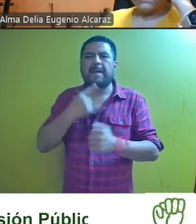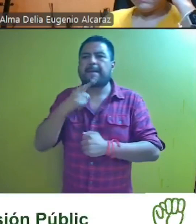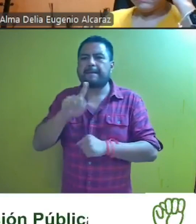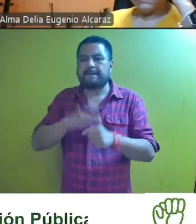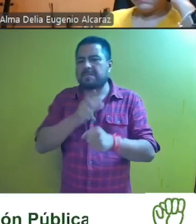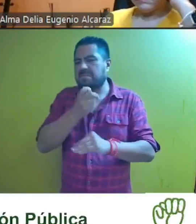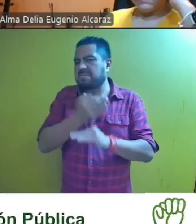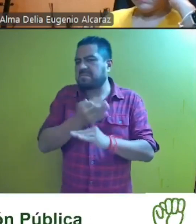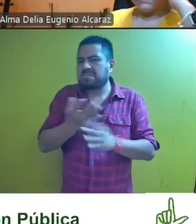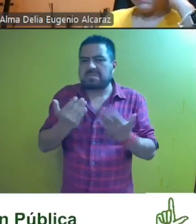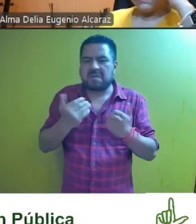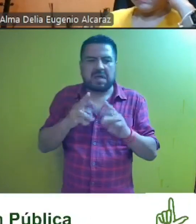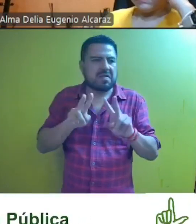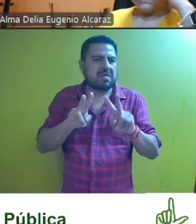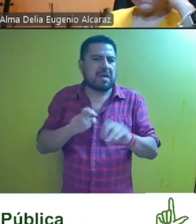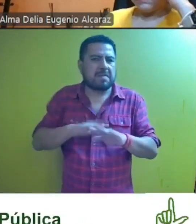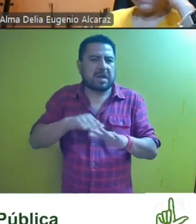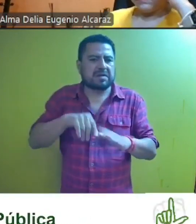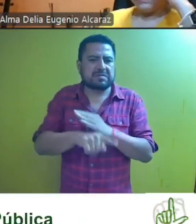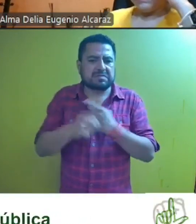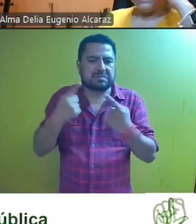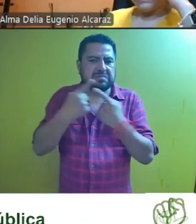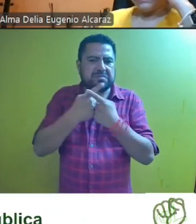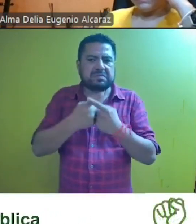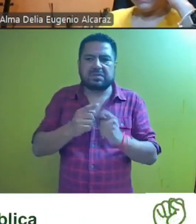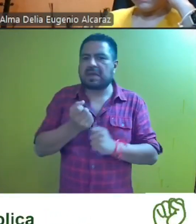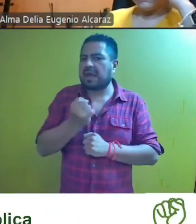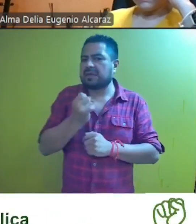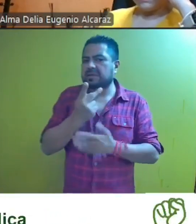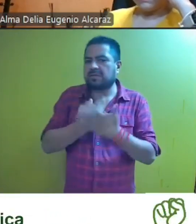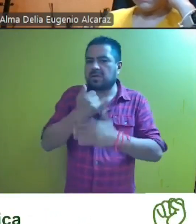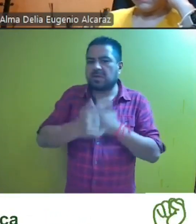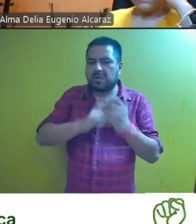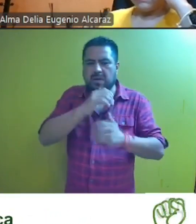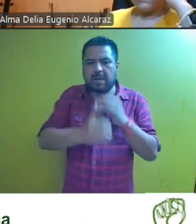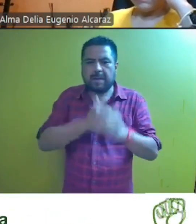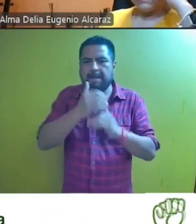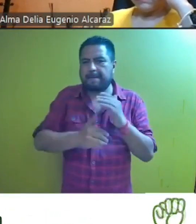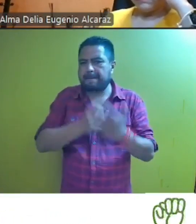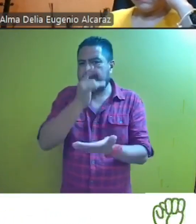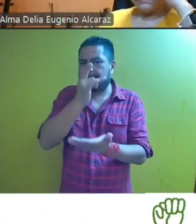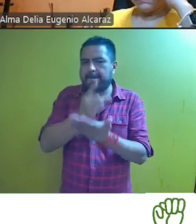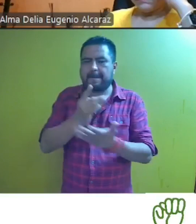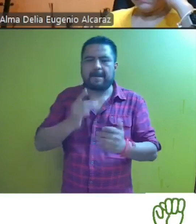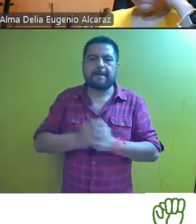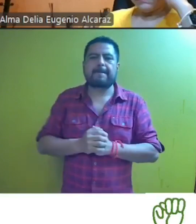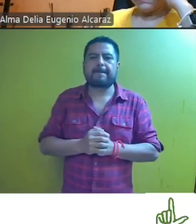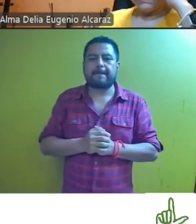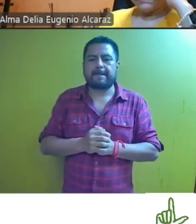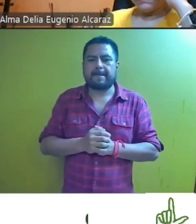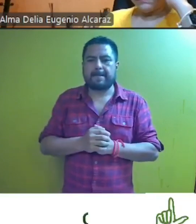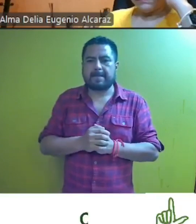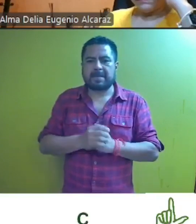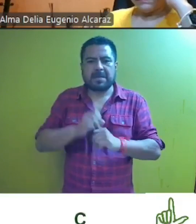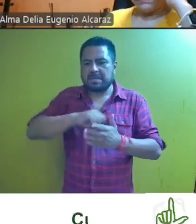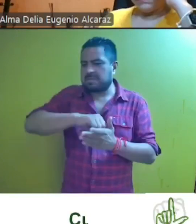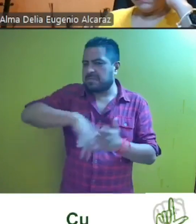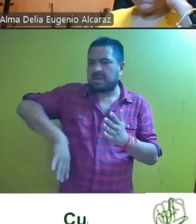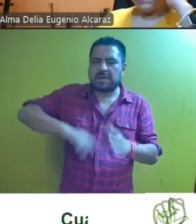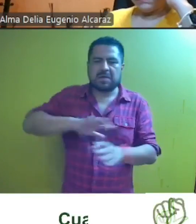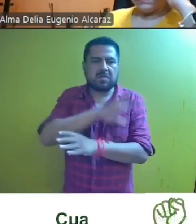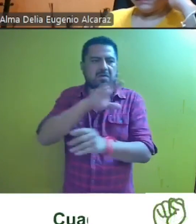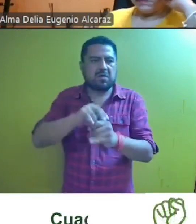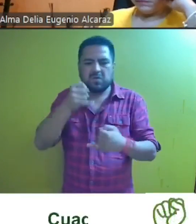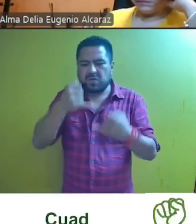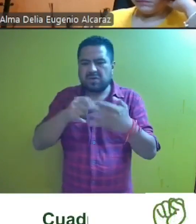tanto ha quedado sin materia la controversia así el proyecto concluye con el siguiente punto resolutivo único se desecha de plano el